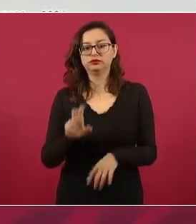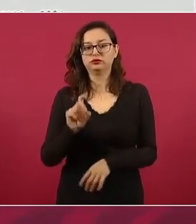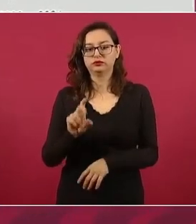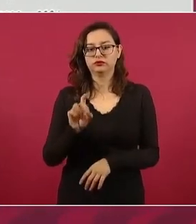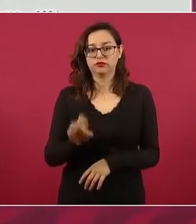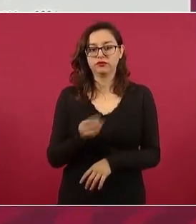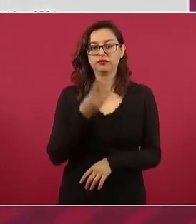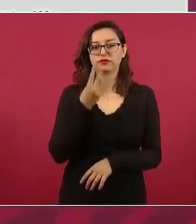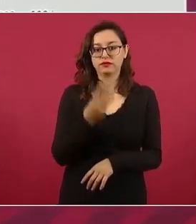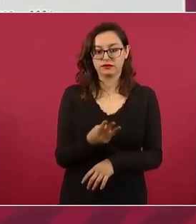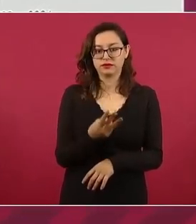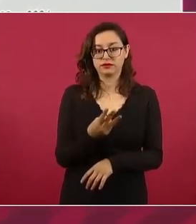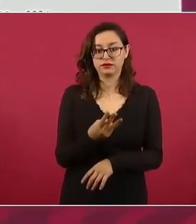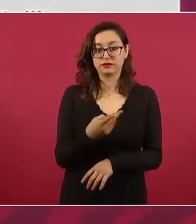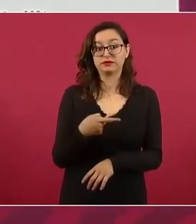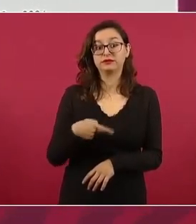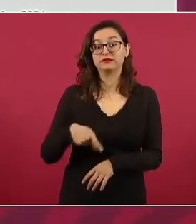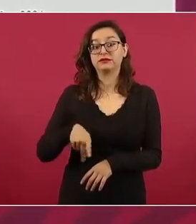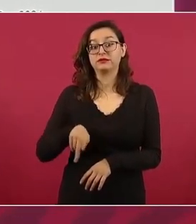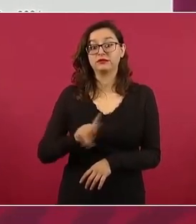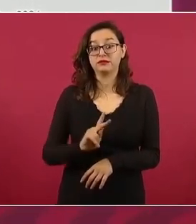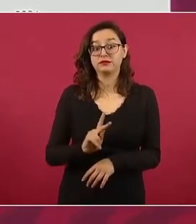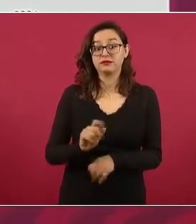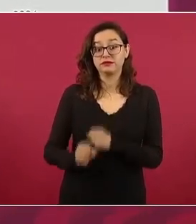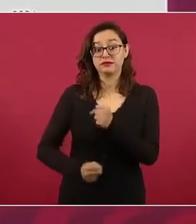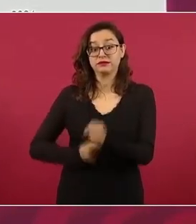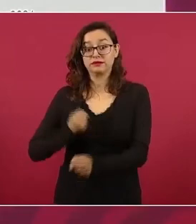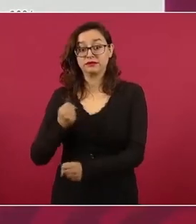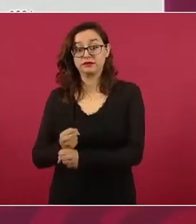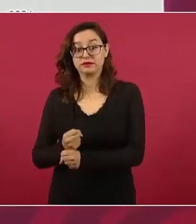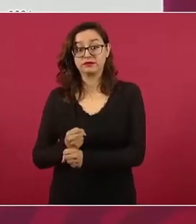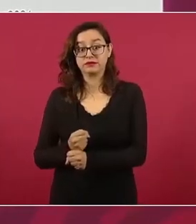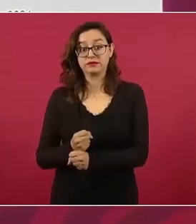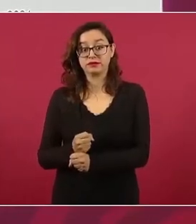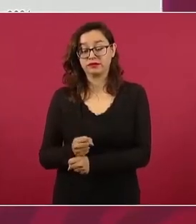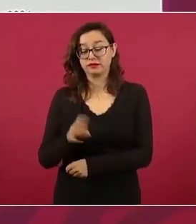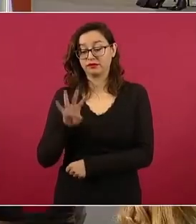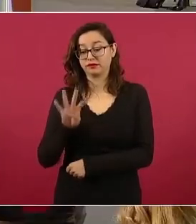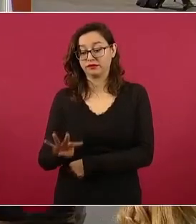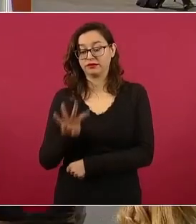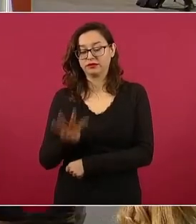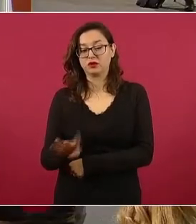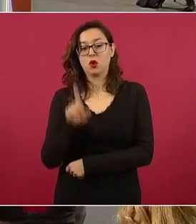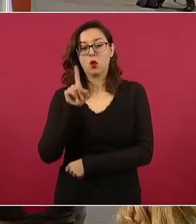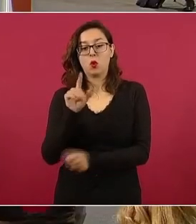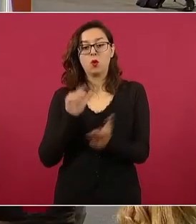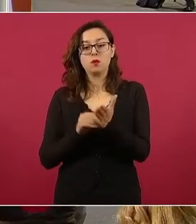ya del diecinueve estaba como un millón seiscientos